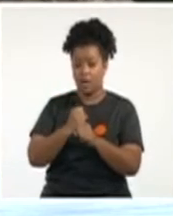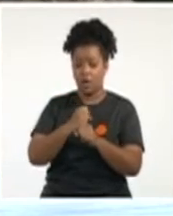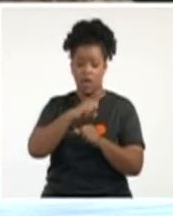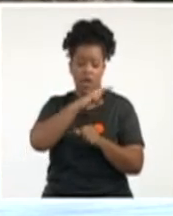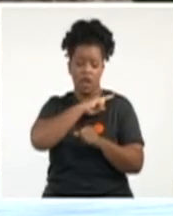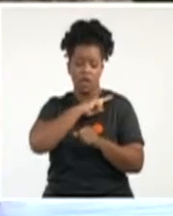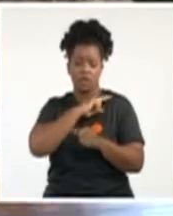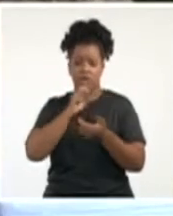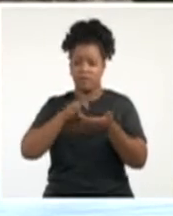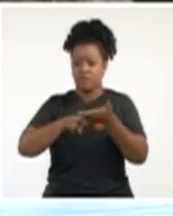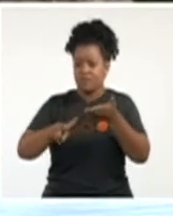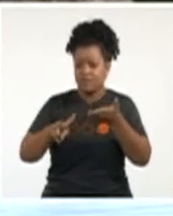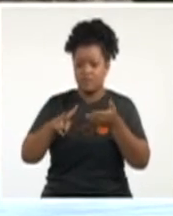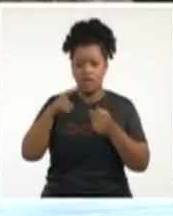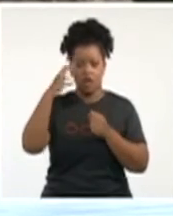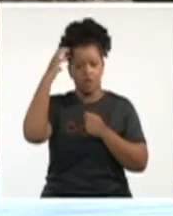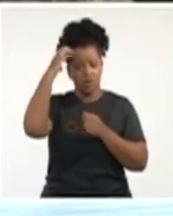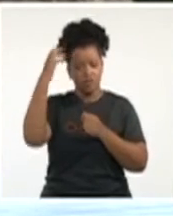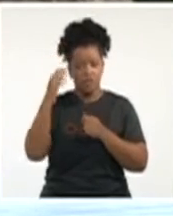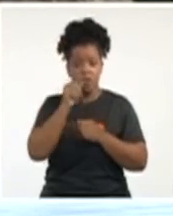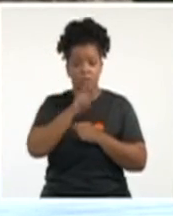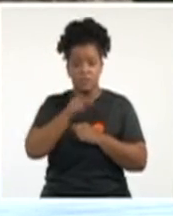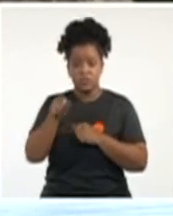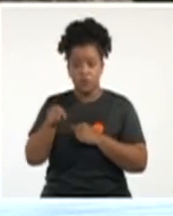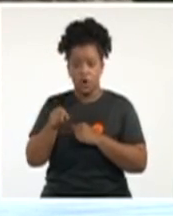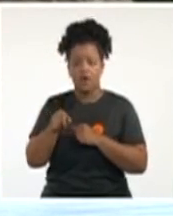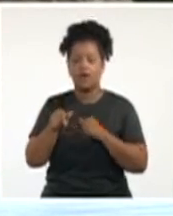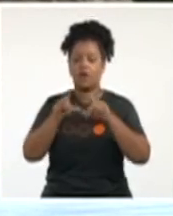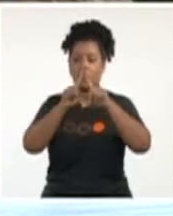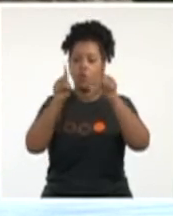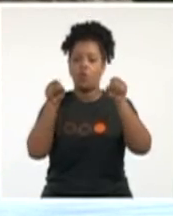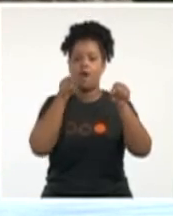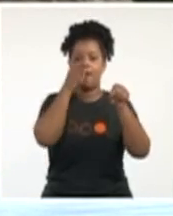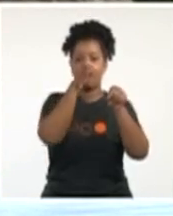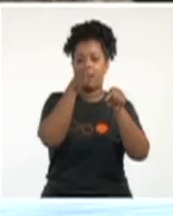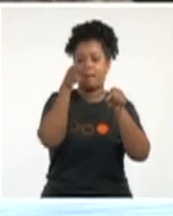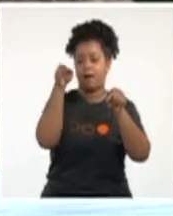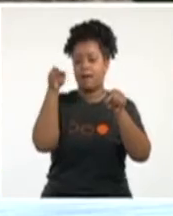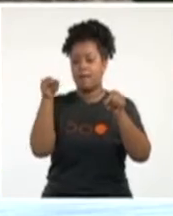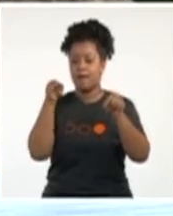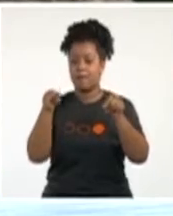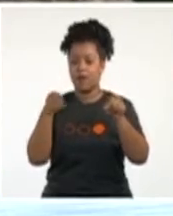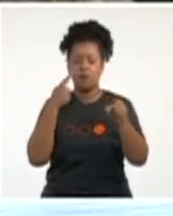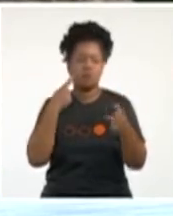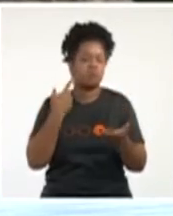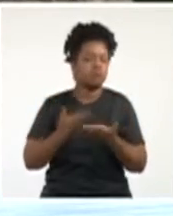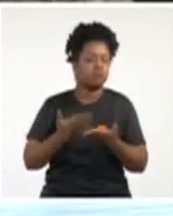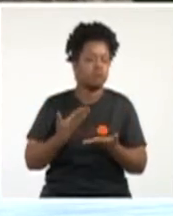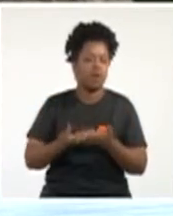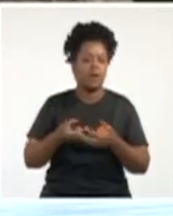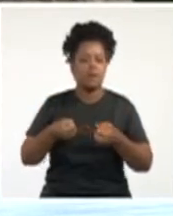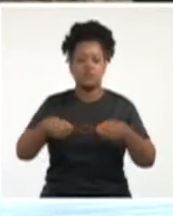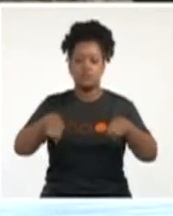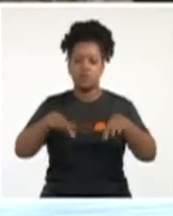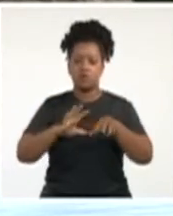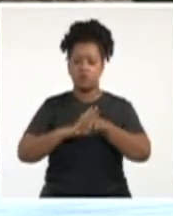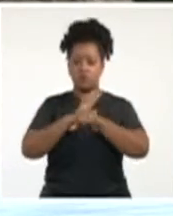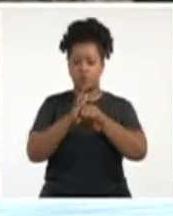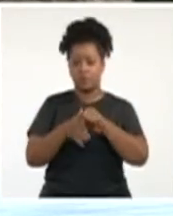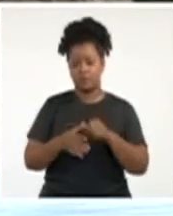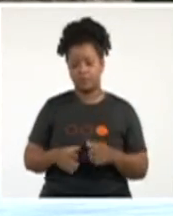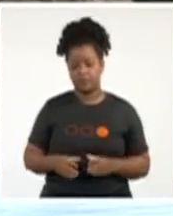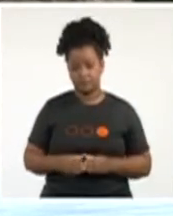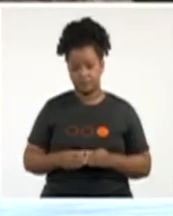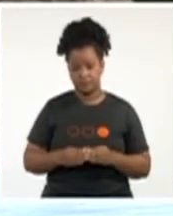gobiernos, etc., salieron para diferentes provincias del país a comprobar la situación. Y hay que decir que detectar un